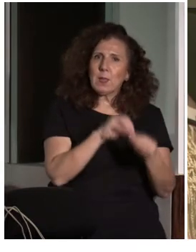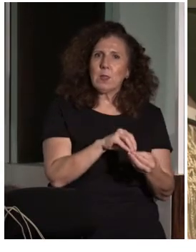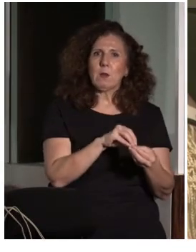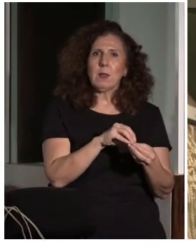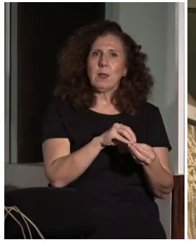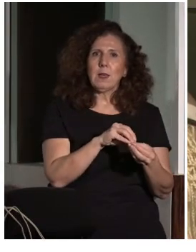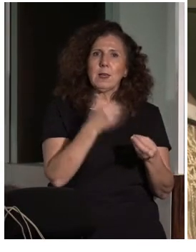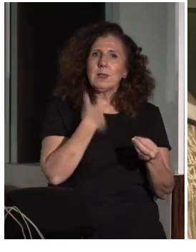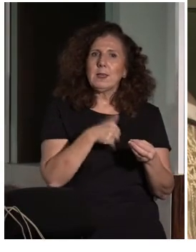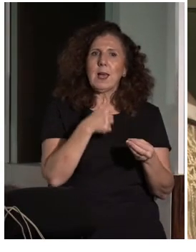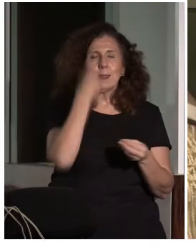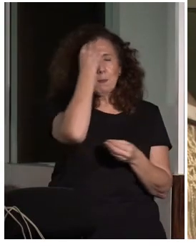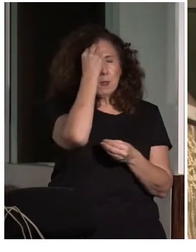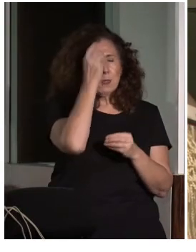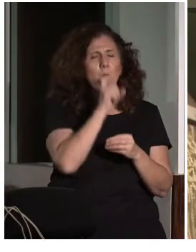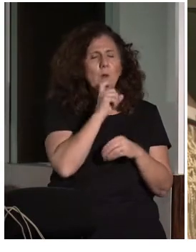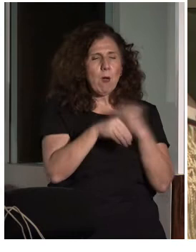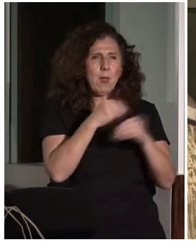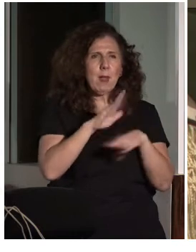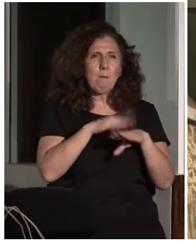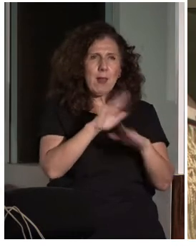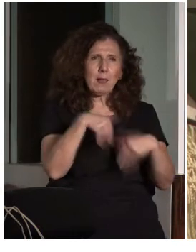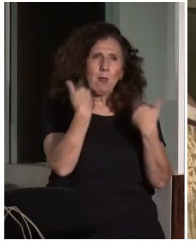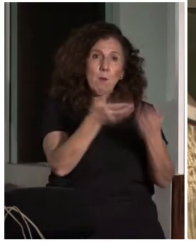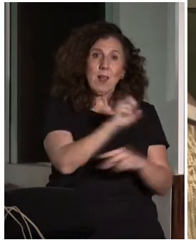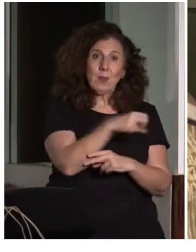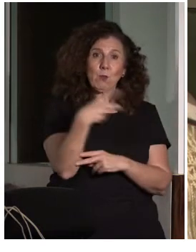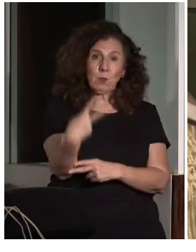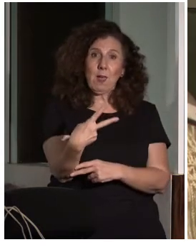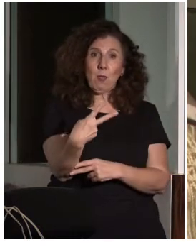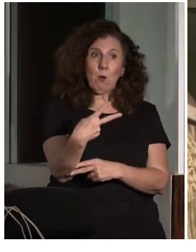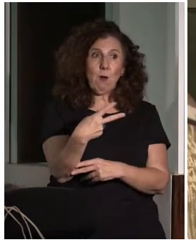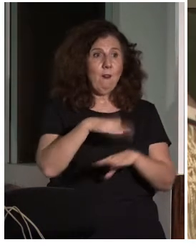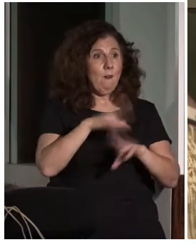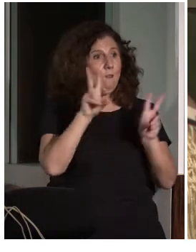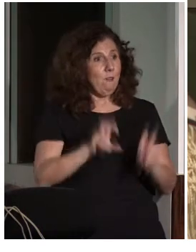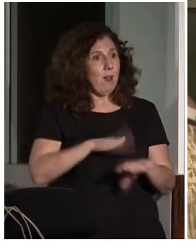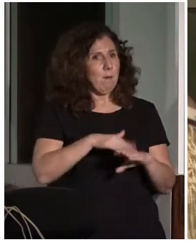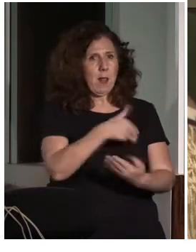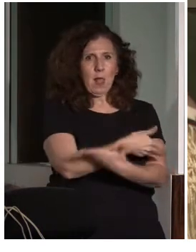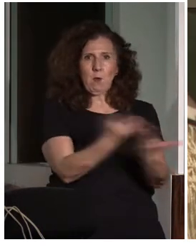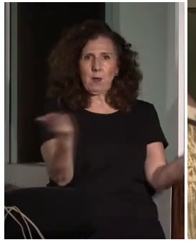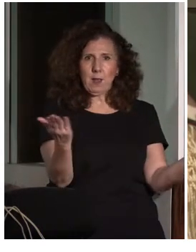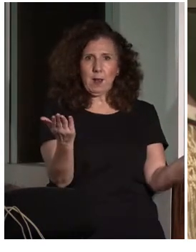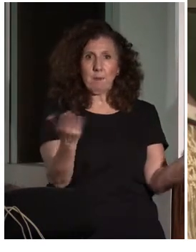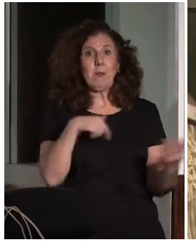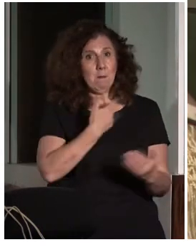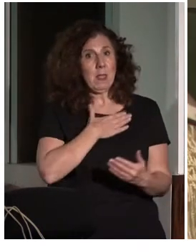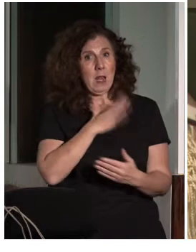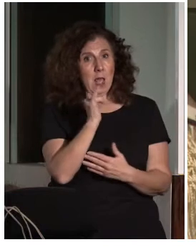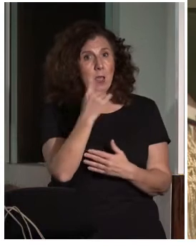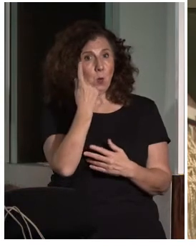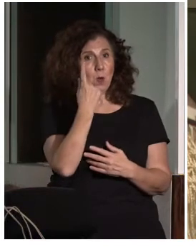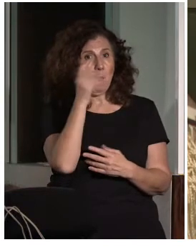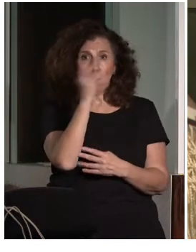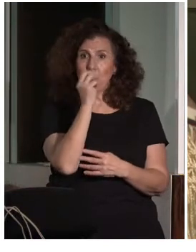de forma y manera que sirvan para todo el mundo. Se habla mucho dentro de la discapacidad intelectual y, de hecho, mañana aquí hay una ponencia sobre la lectura fácil.